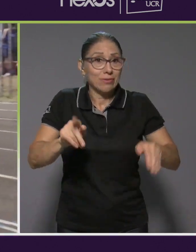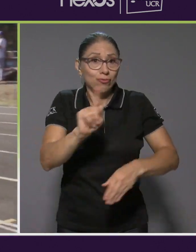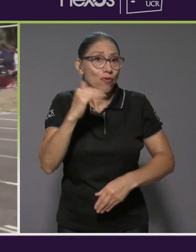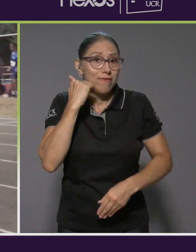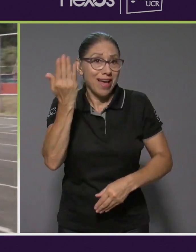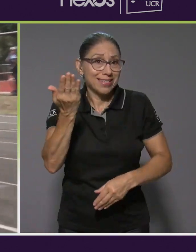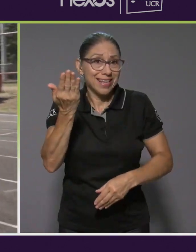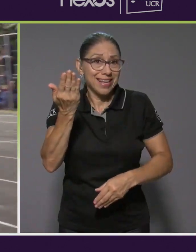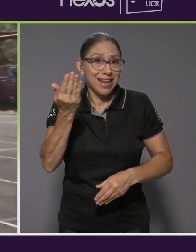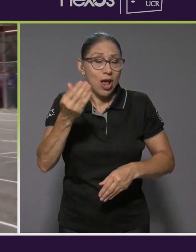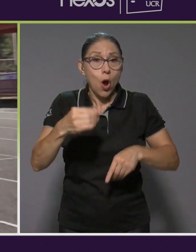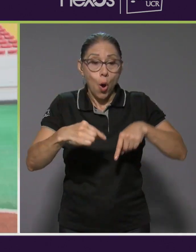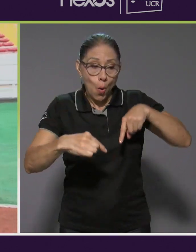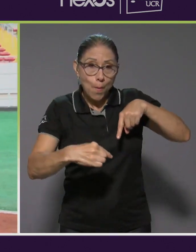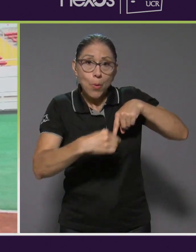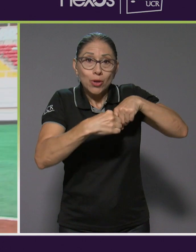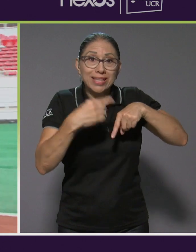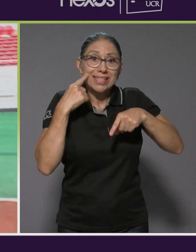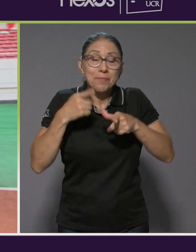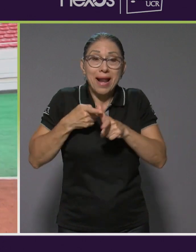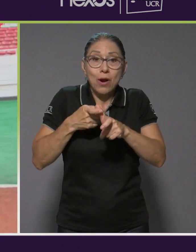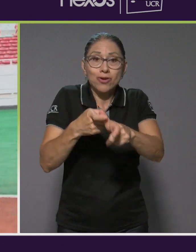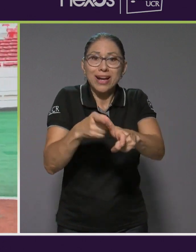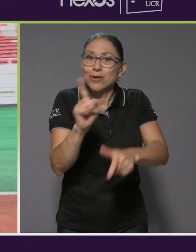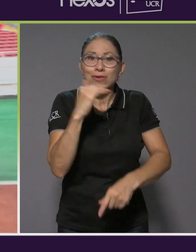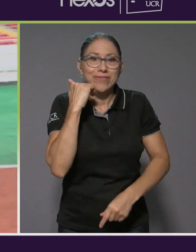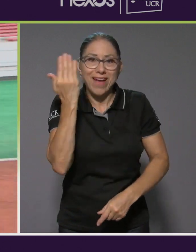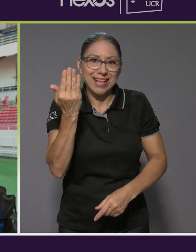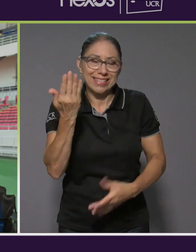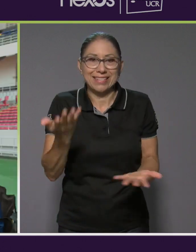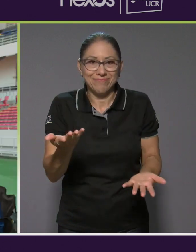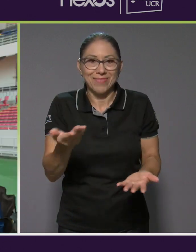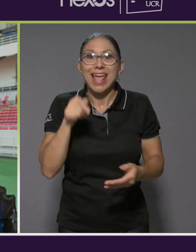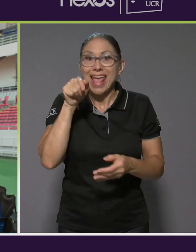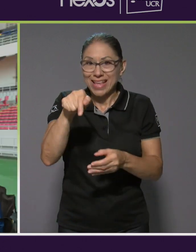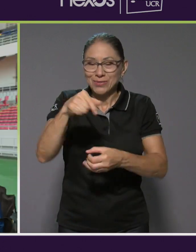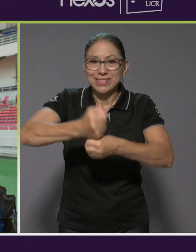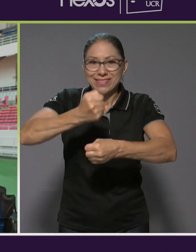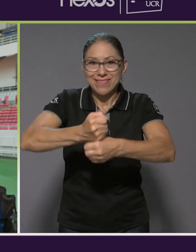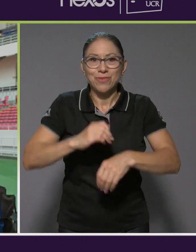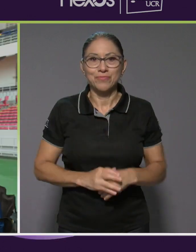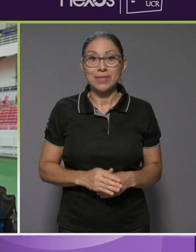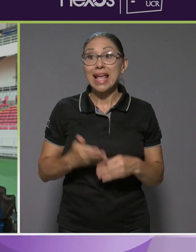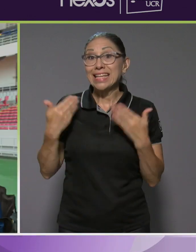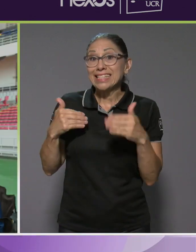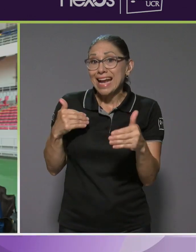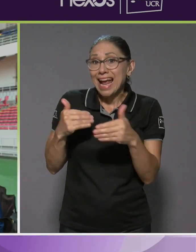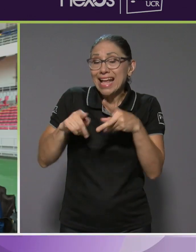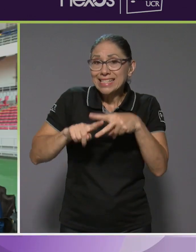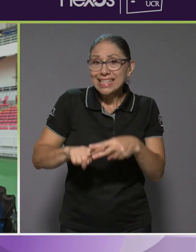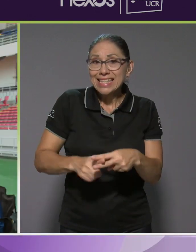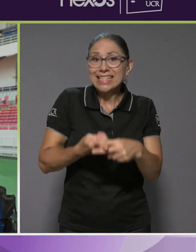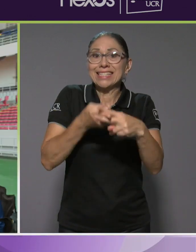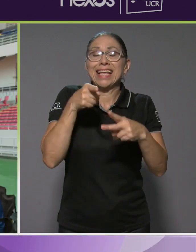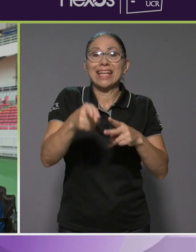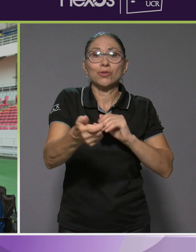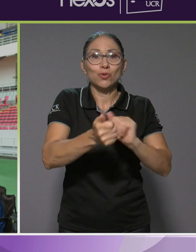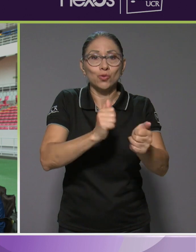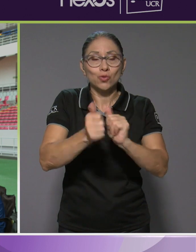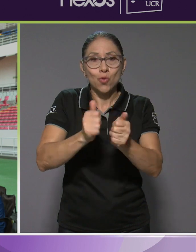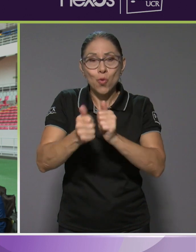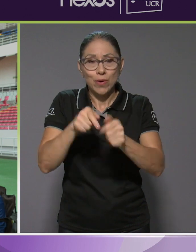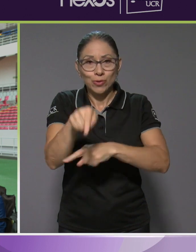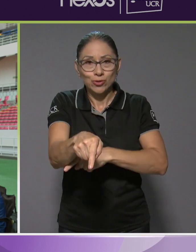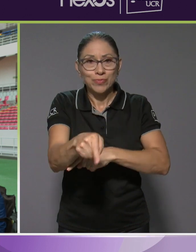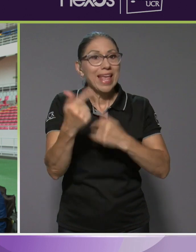no es fácil. Entonces, esa es parte del trabajo. Ya casi inician estos juegos, esperamos lo mejor para cada uno de estos